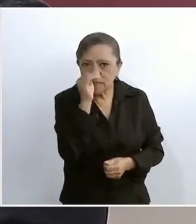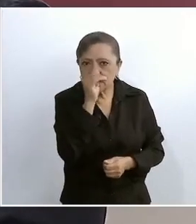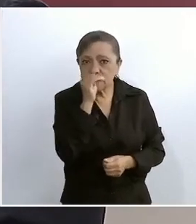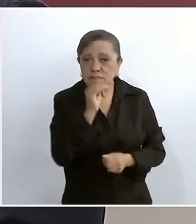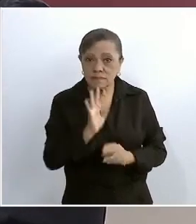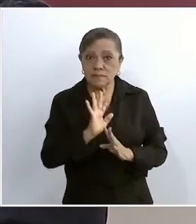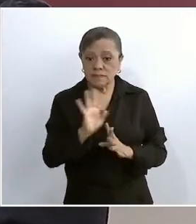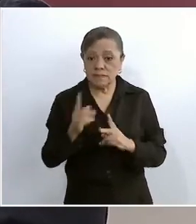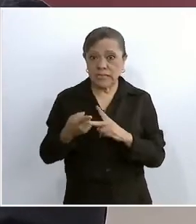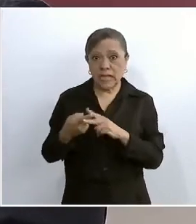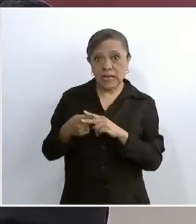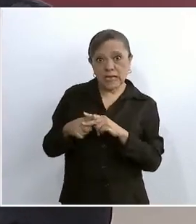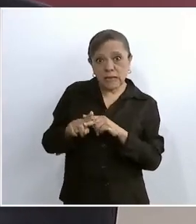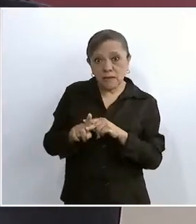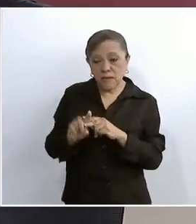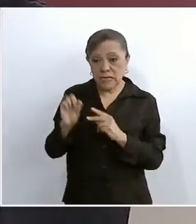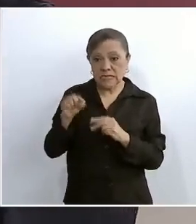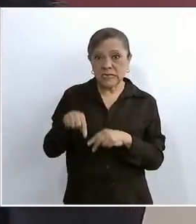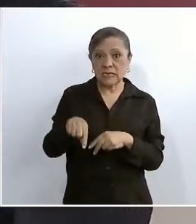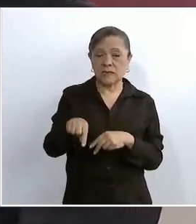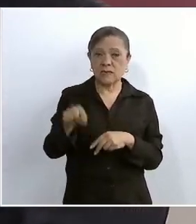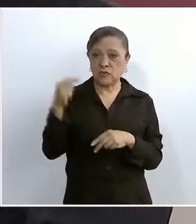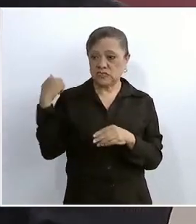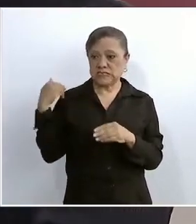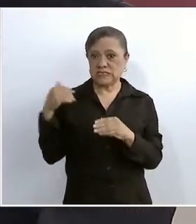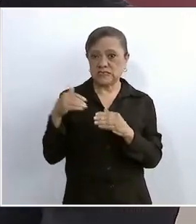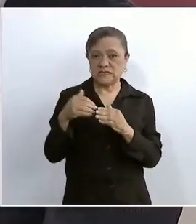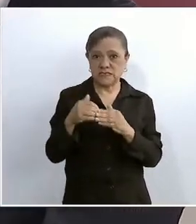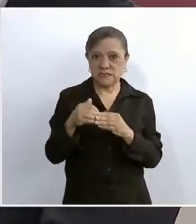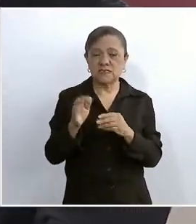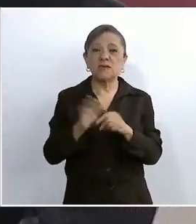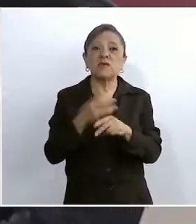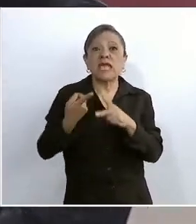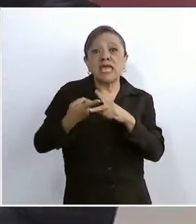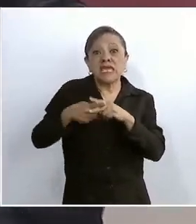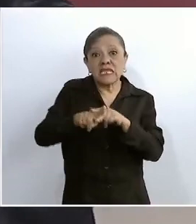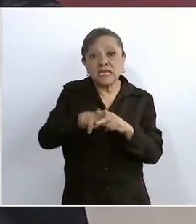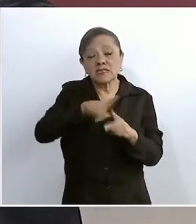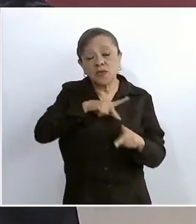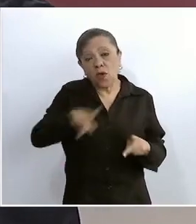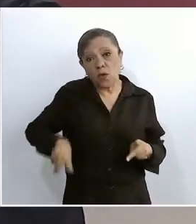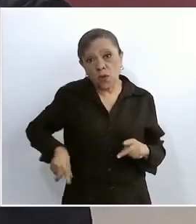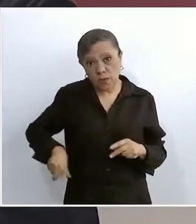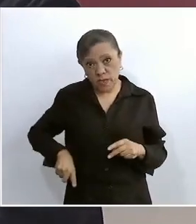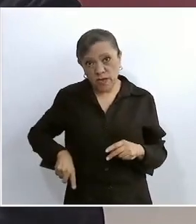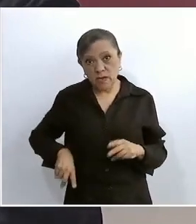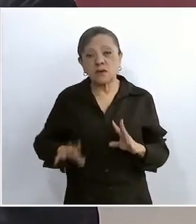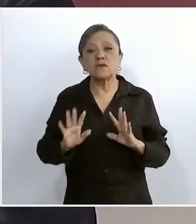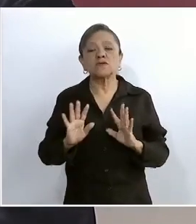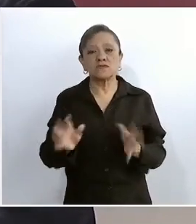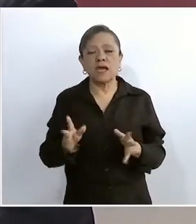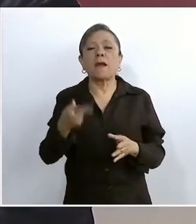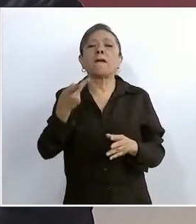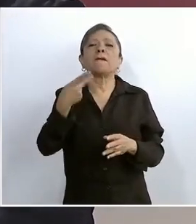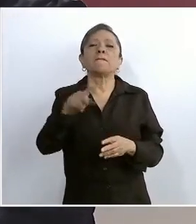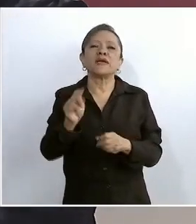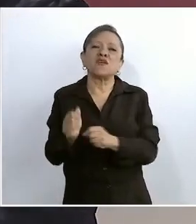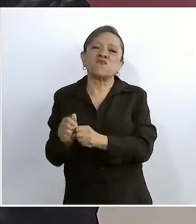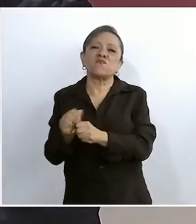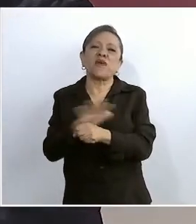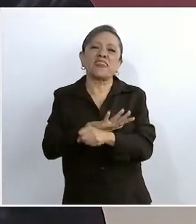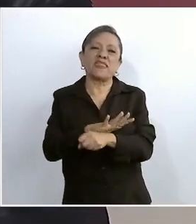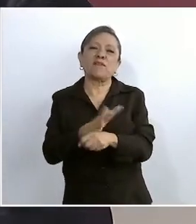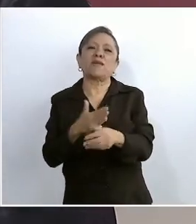porque era el plan desde el inicio del gobierno, la pandemia nos frenó,